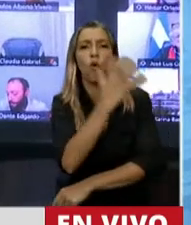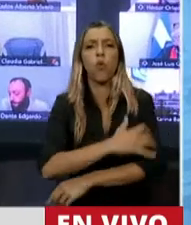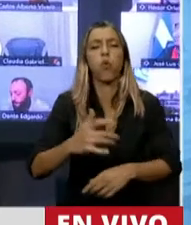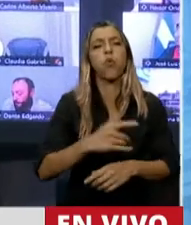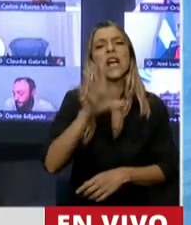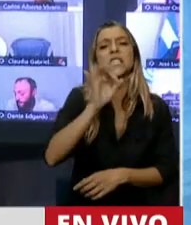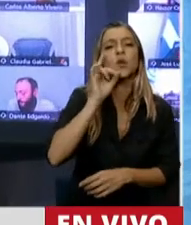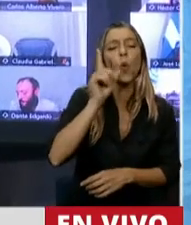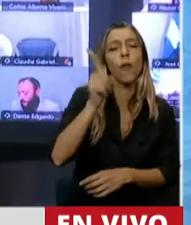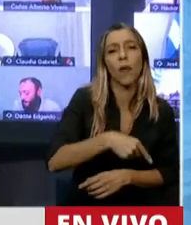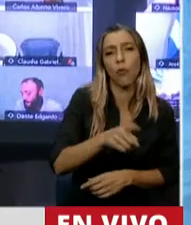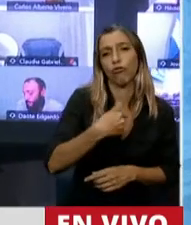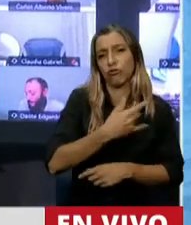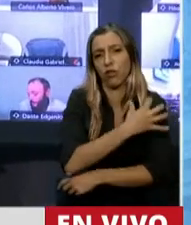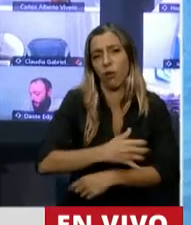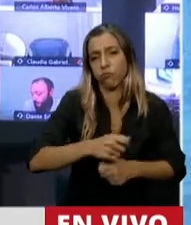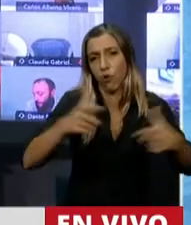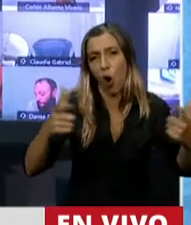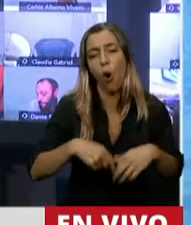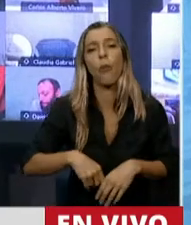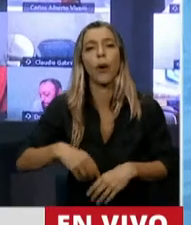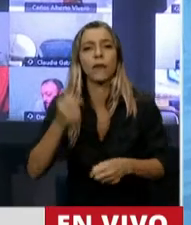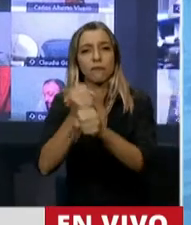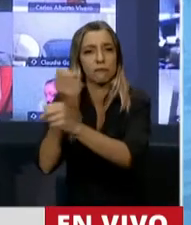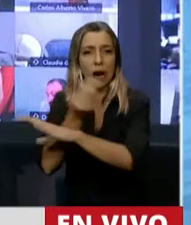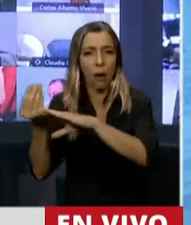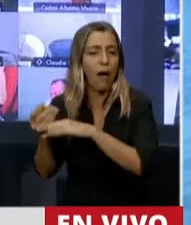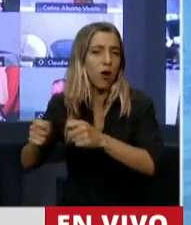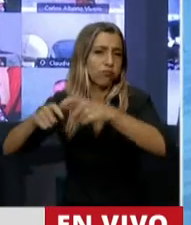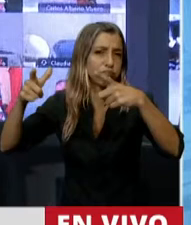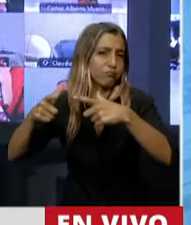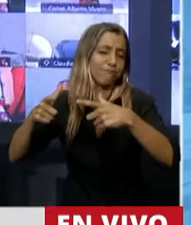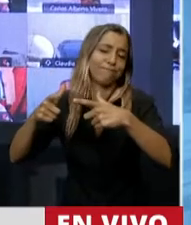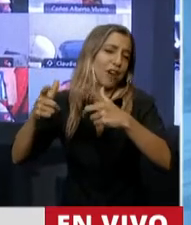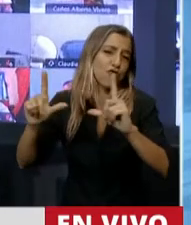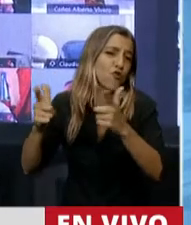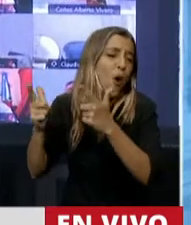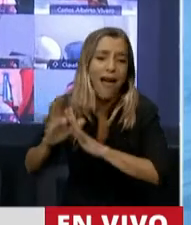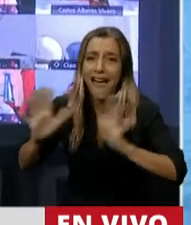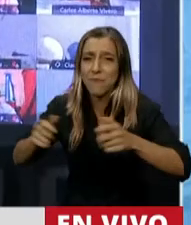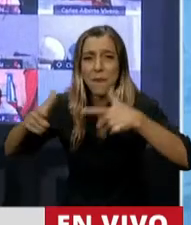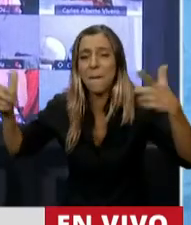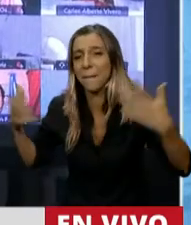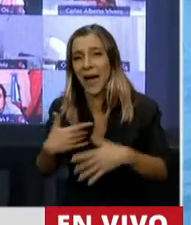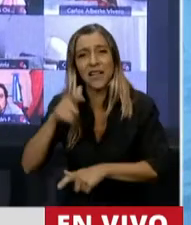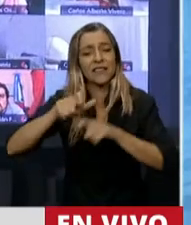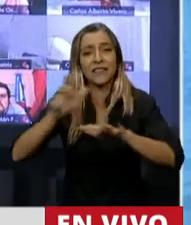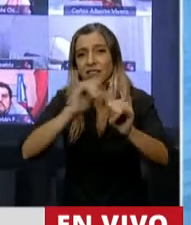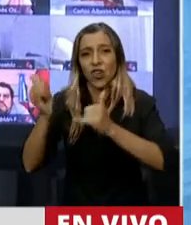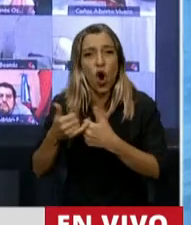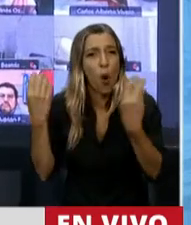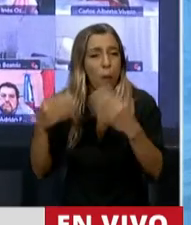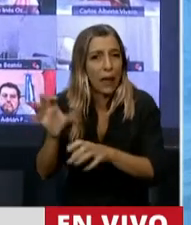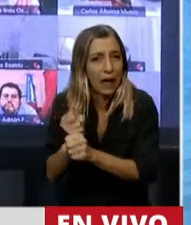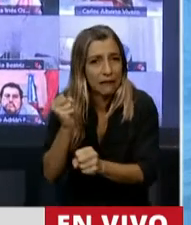altos índices de desempleo, mucho más desempleo de jóvenes, la